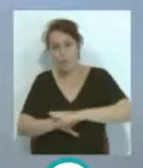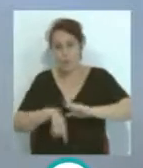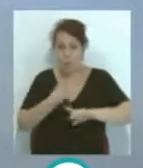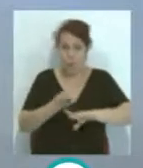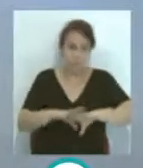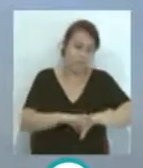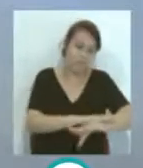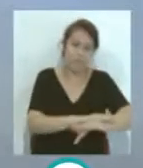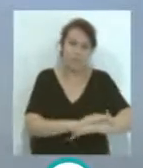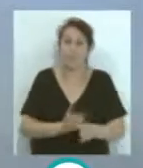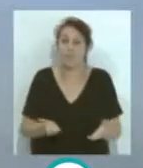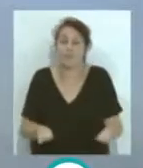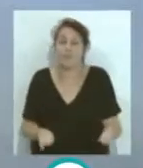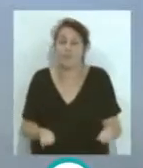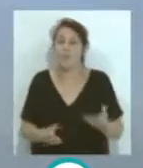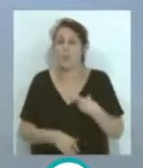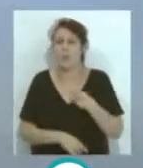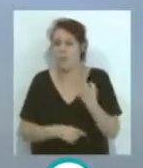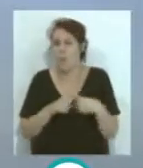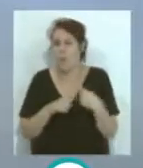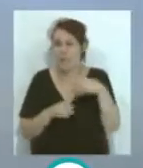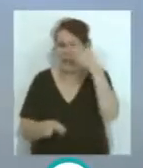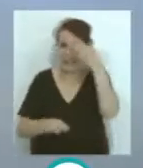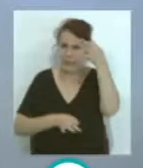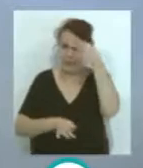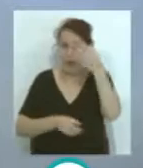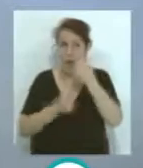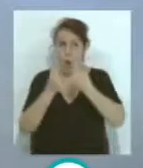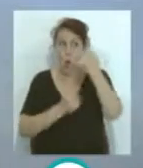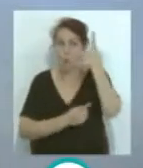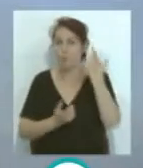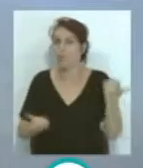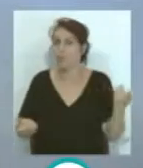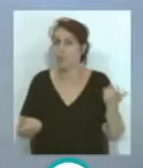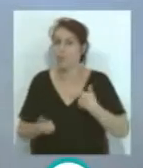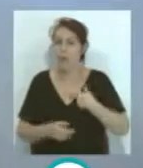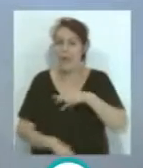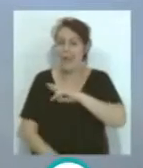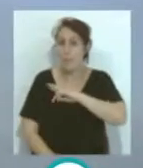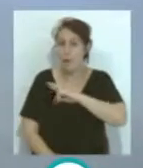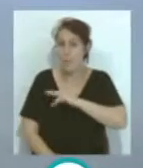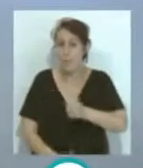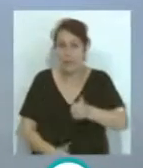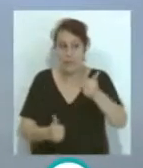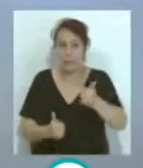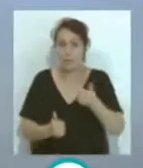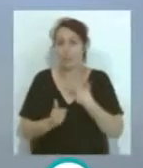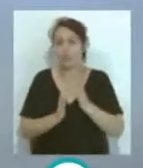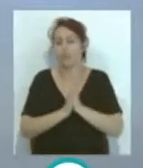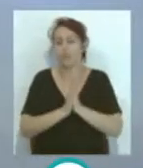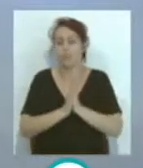izquierda... ...hay pequeñas cosas... ...o algunos que son más religiosos... ...tienen un